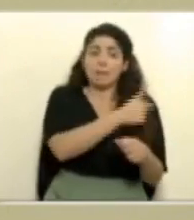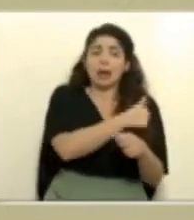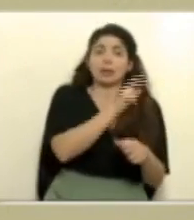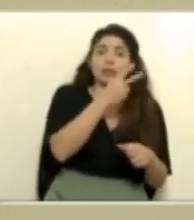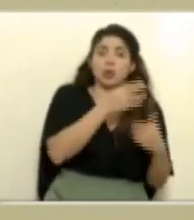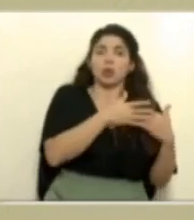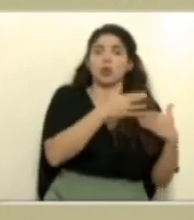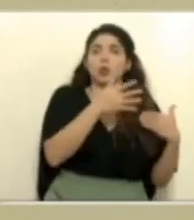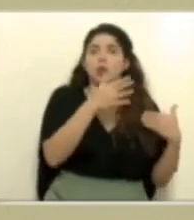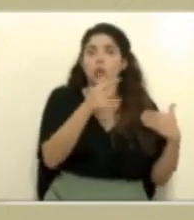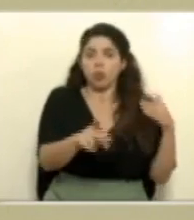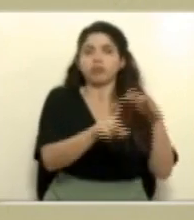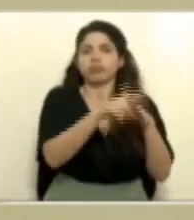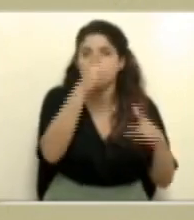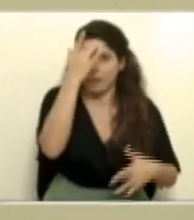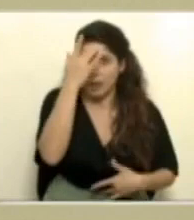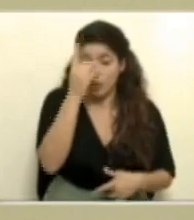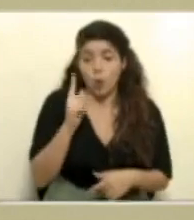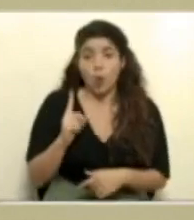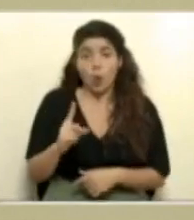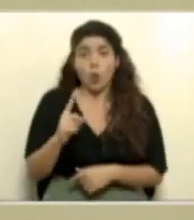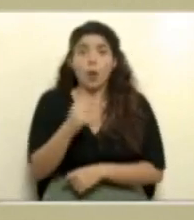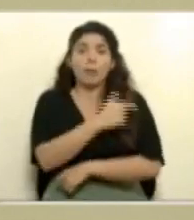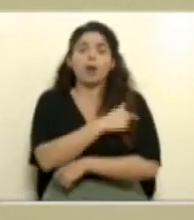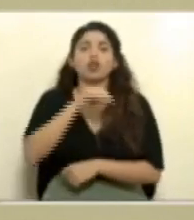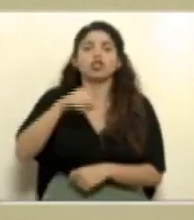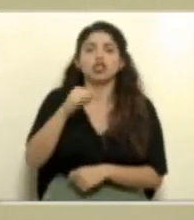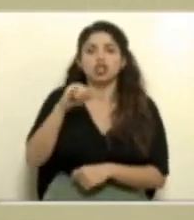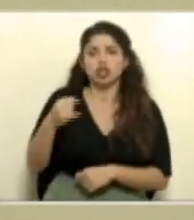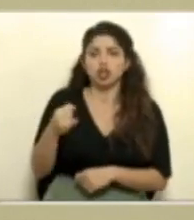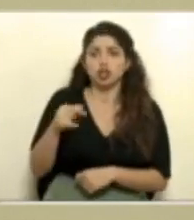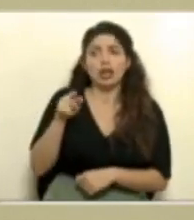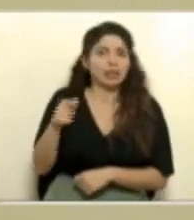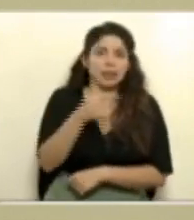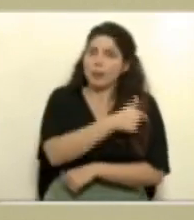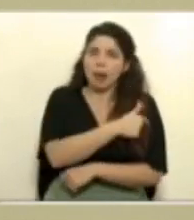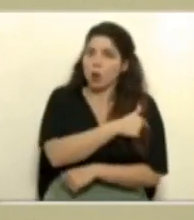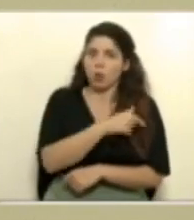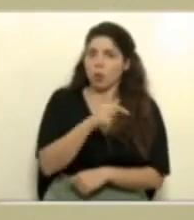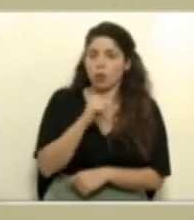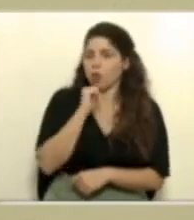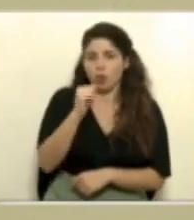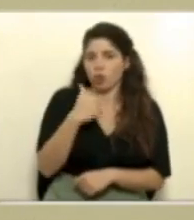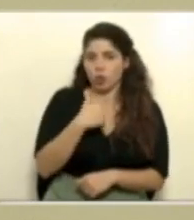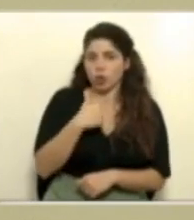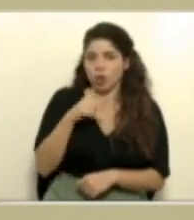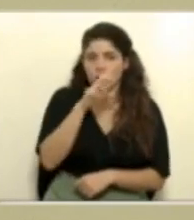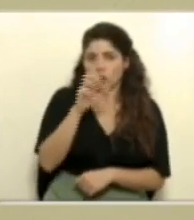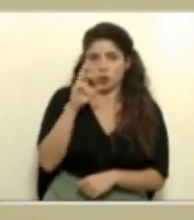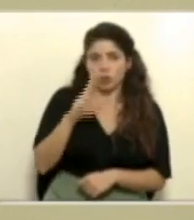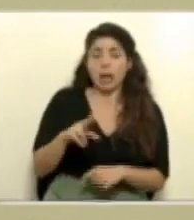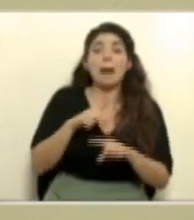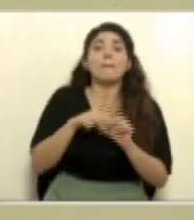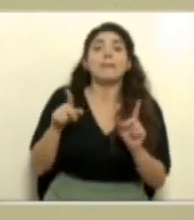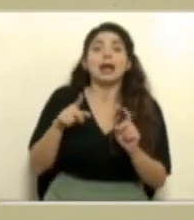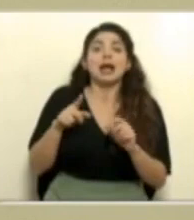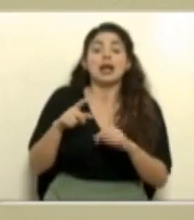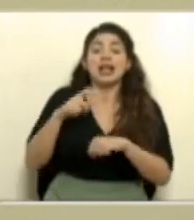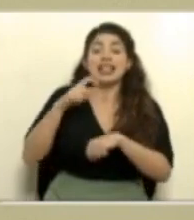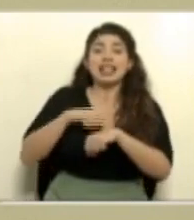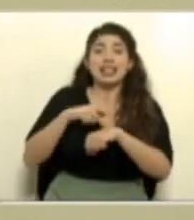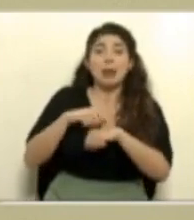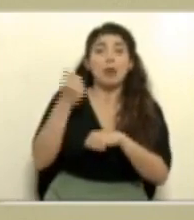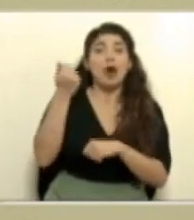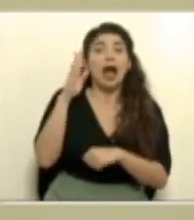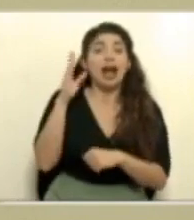segunda dosis. Uno estaba vacunado con Johnson & Johnson, una vacuna que no estamos aplicando en Costa Rica, pero no había pasado el tiempo de